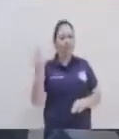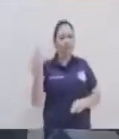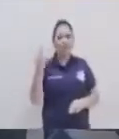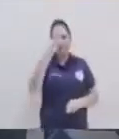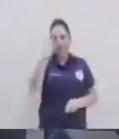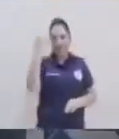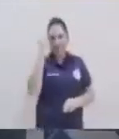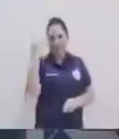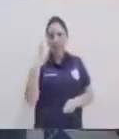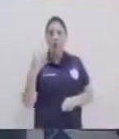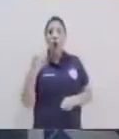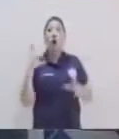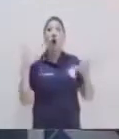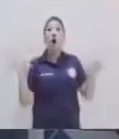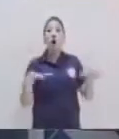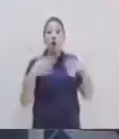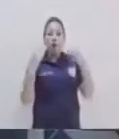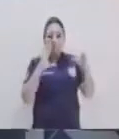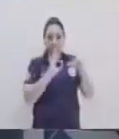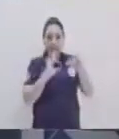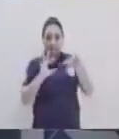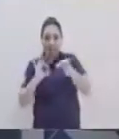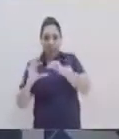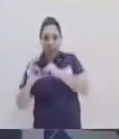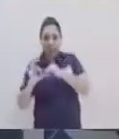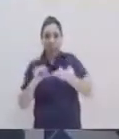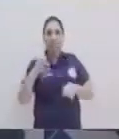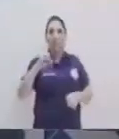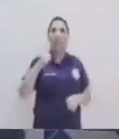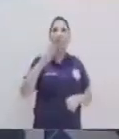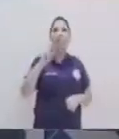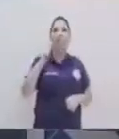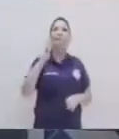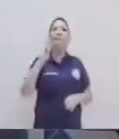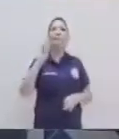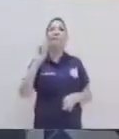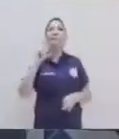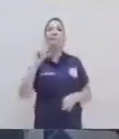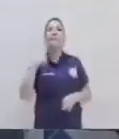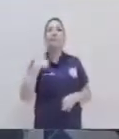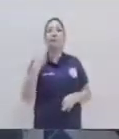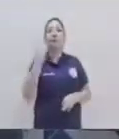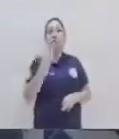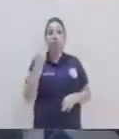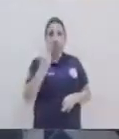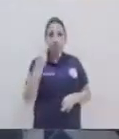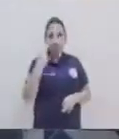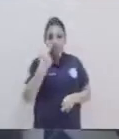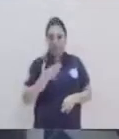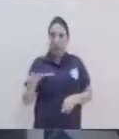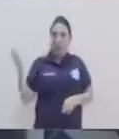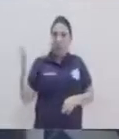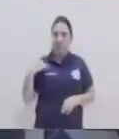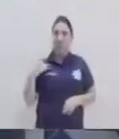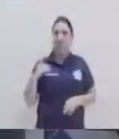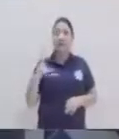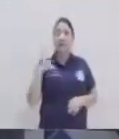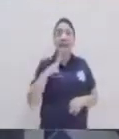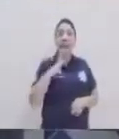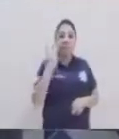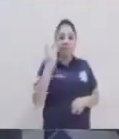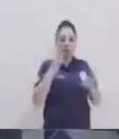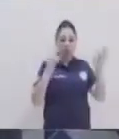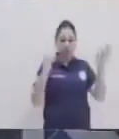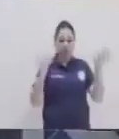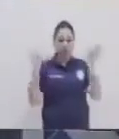trabajar sobre la construcción de la parábola. Y eso lo vamos a hacer con dobleces de papel. Y aquí, como ven, tenemos